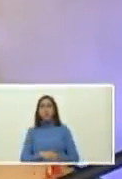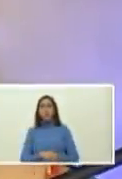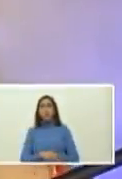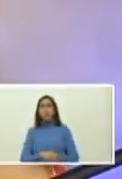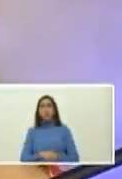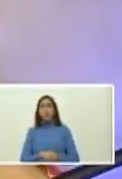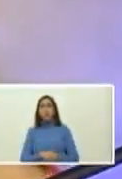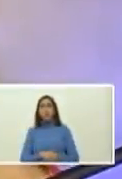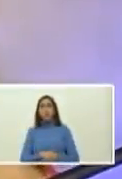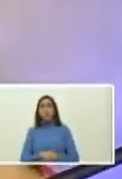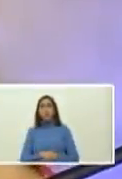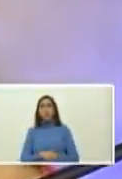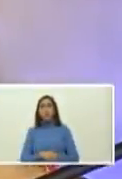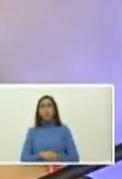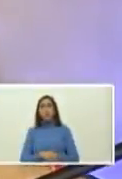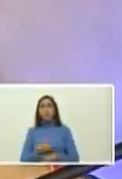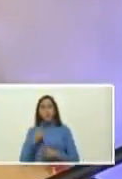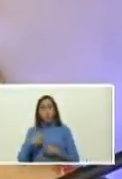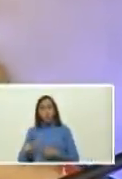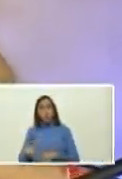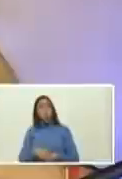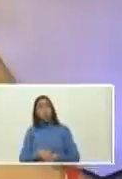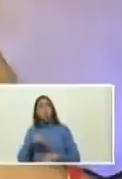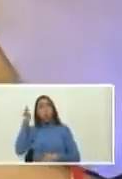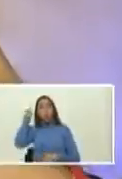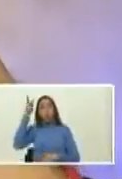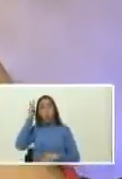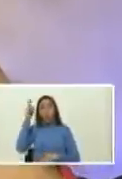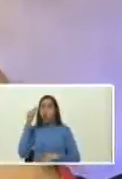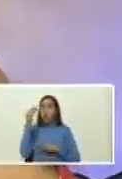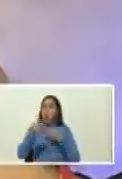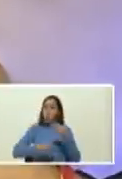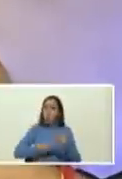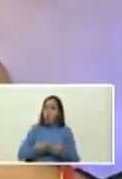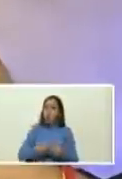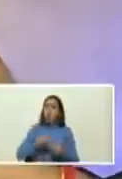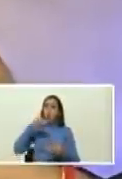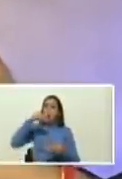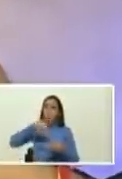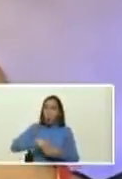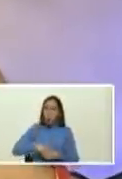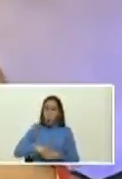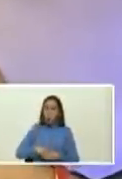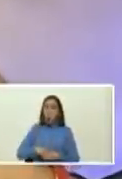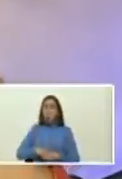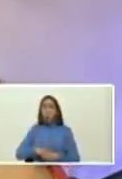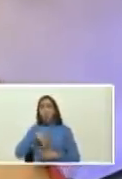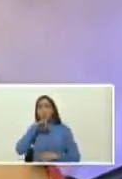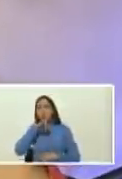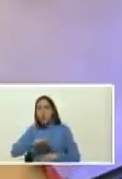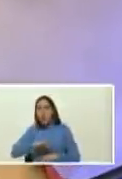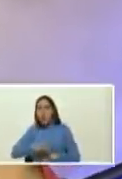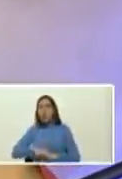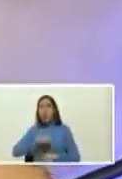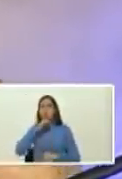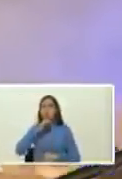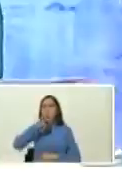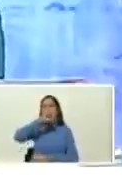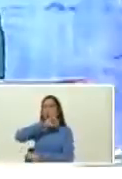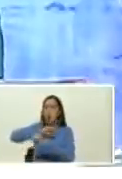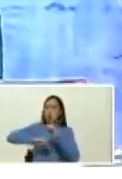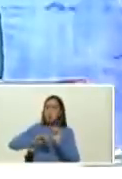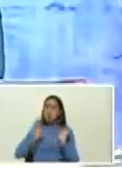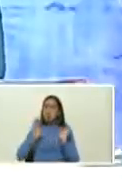ah el otro es yo Orlando desconcierto por una cuarentena crónica de la antivejez se ve